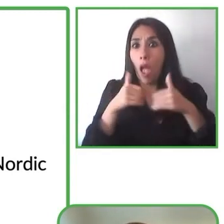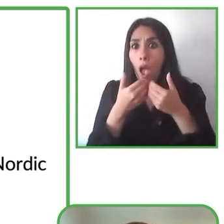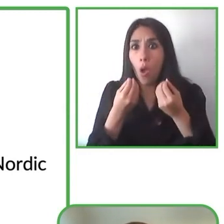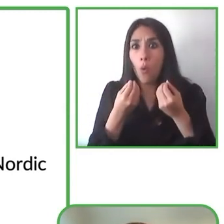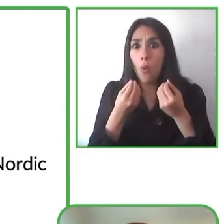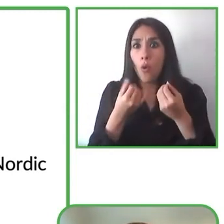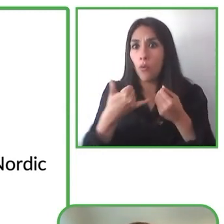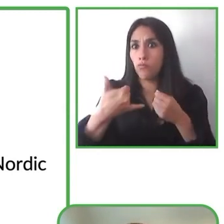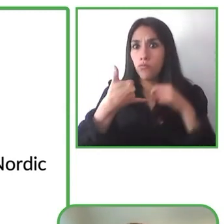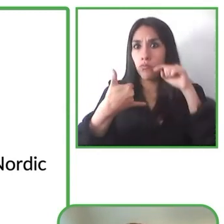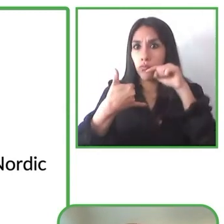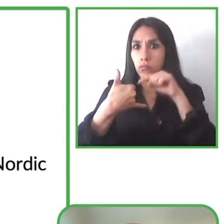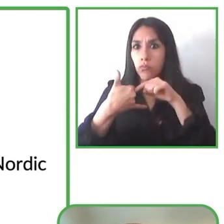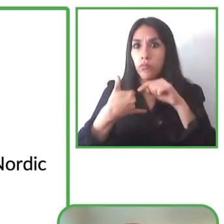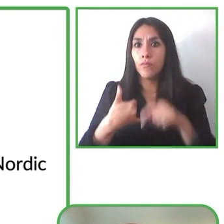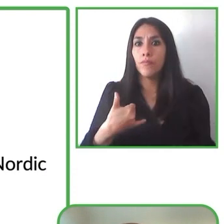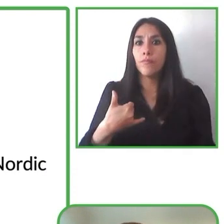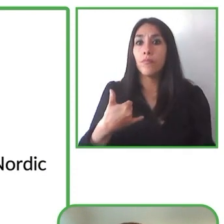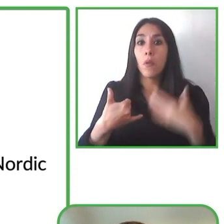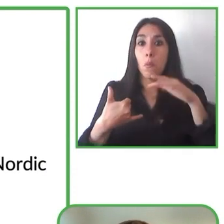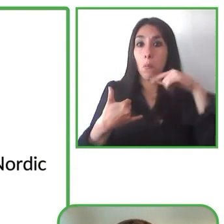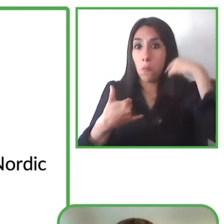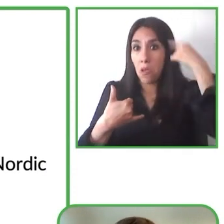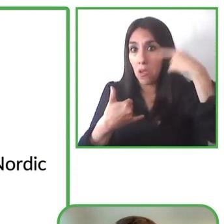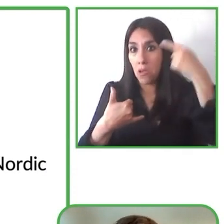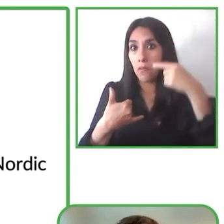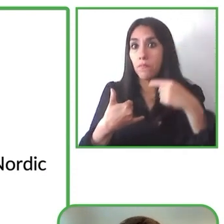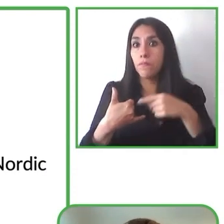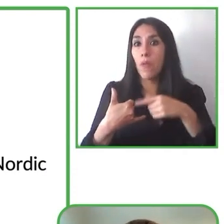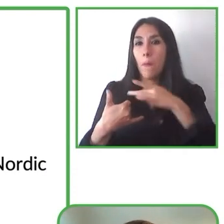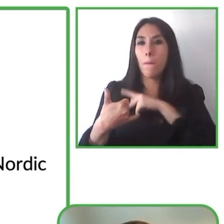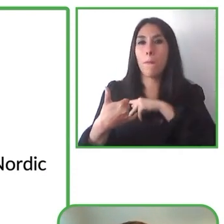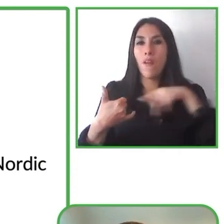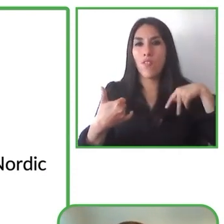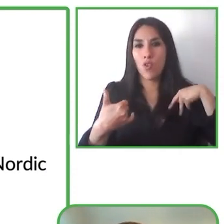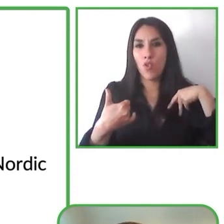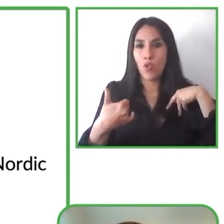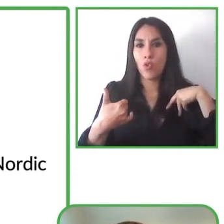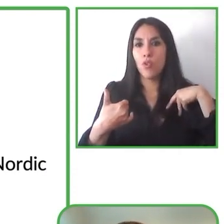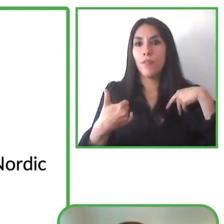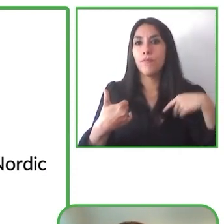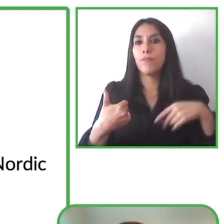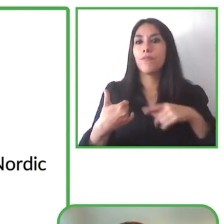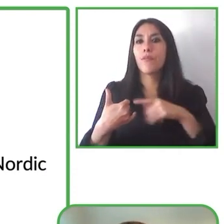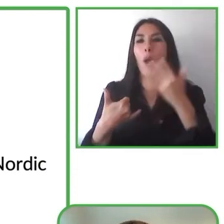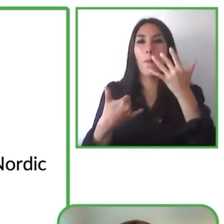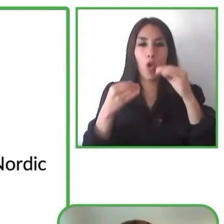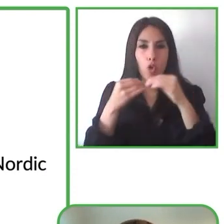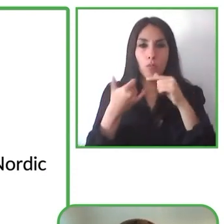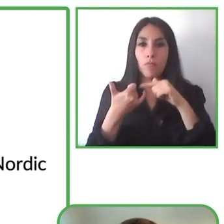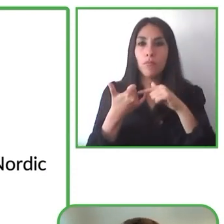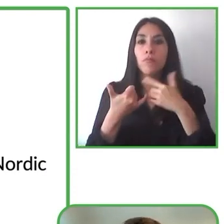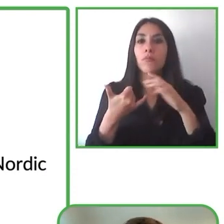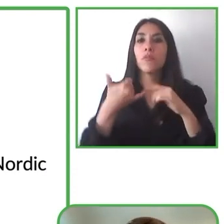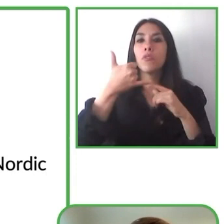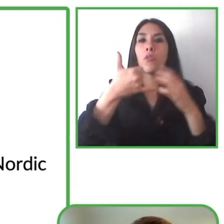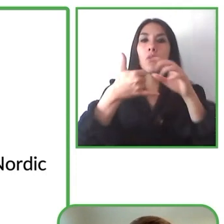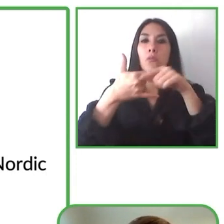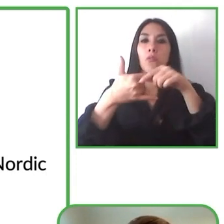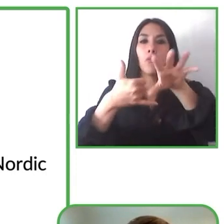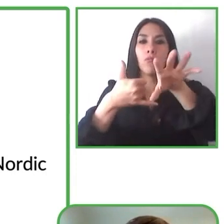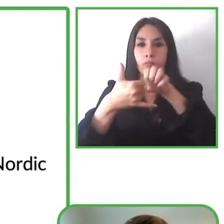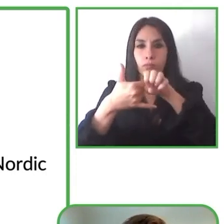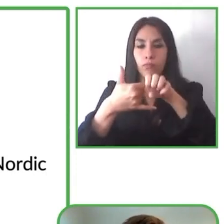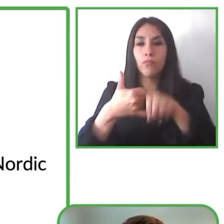un código QR fuera de la sala se puede escanearlo y